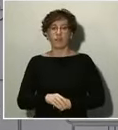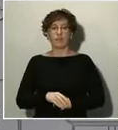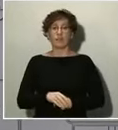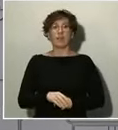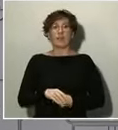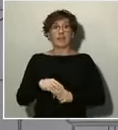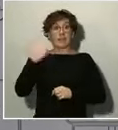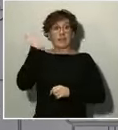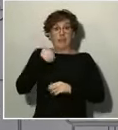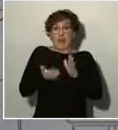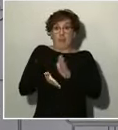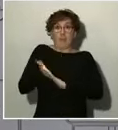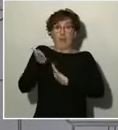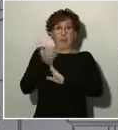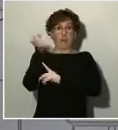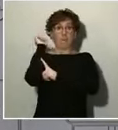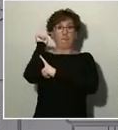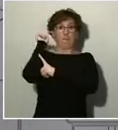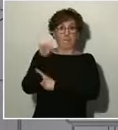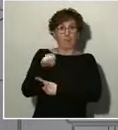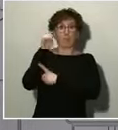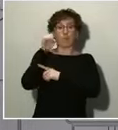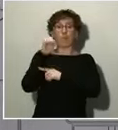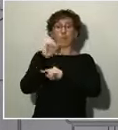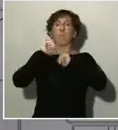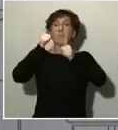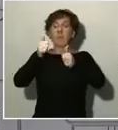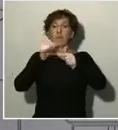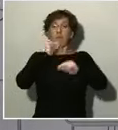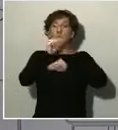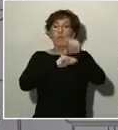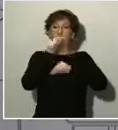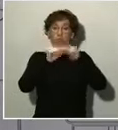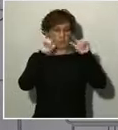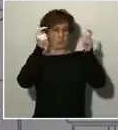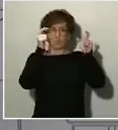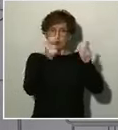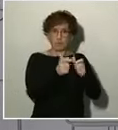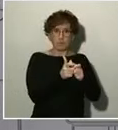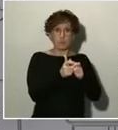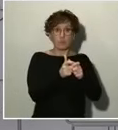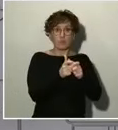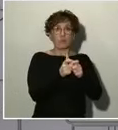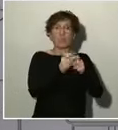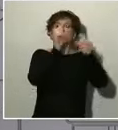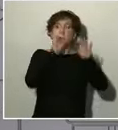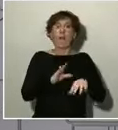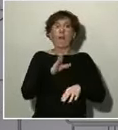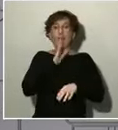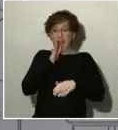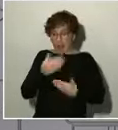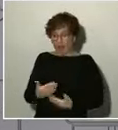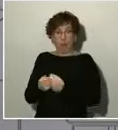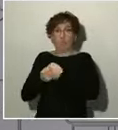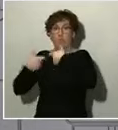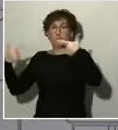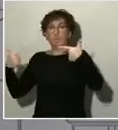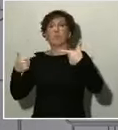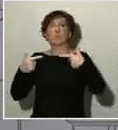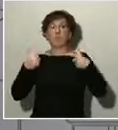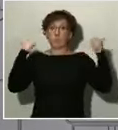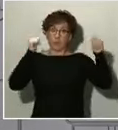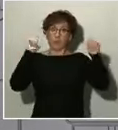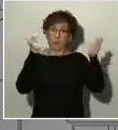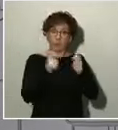los contagios caigan en picado a la misma velocidad que hoy suben. Ese será el tercer hito de esta batalla que